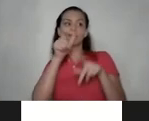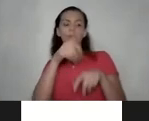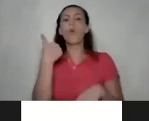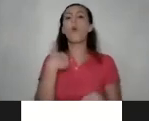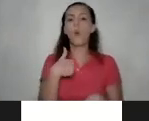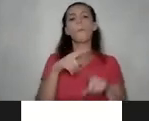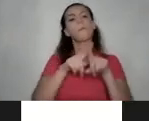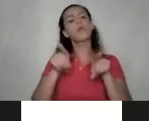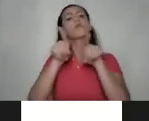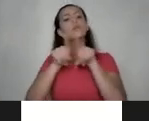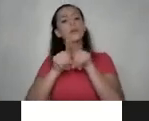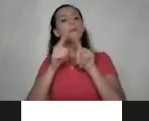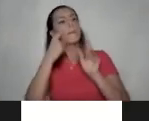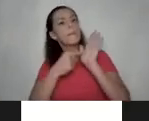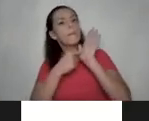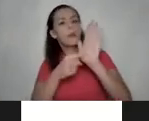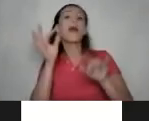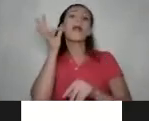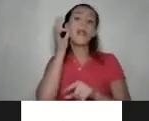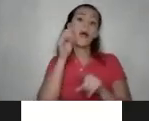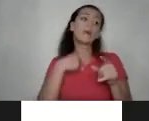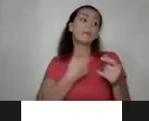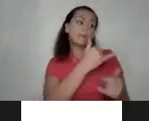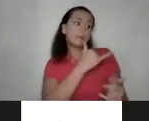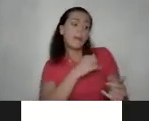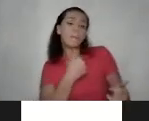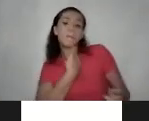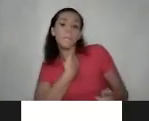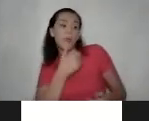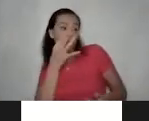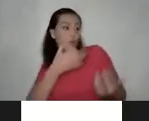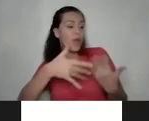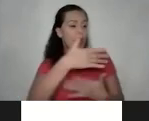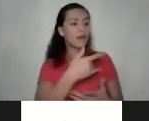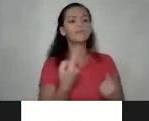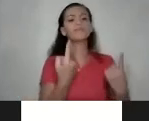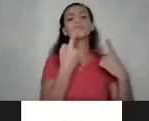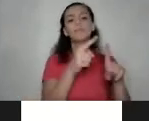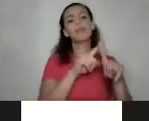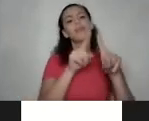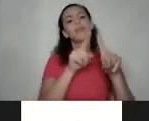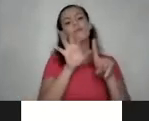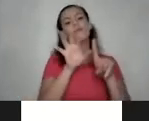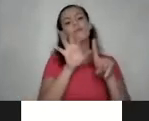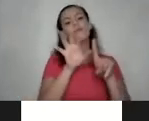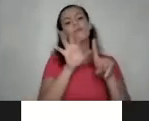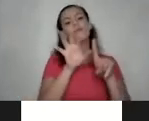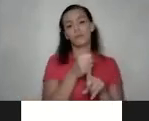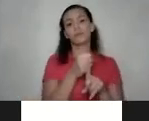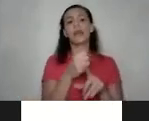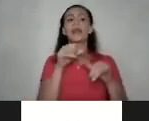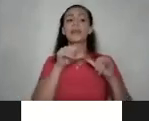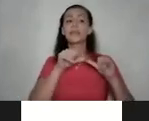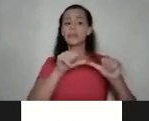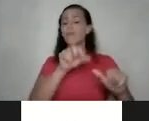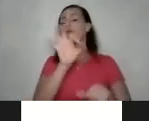también visibilicemos que las mujeres entre nosotras mismas también muchas veces propiciamos diferentes formas de violencia mantenemos ciertas formas de